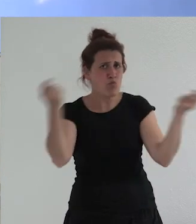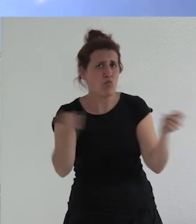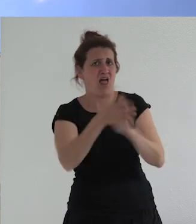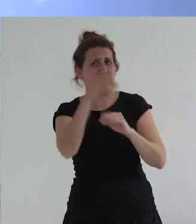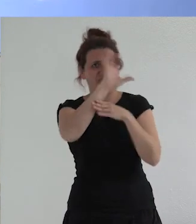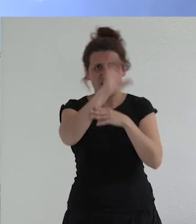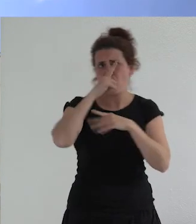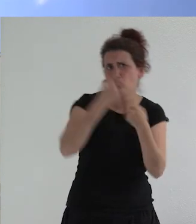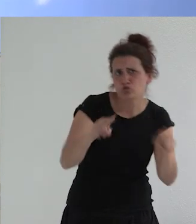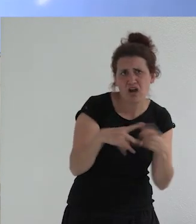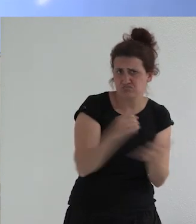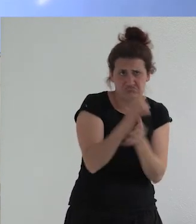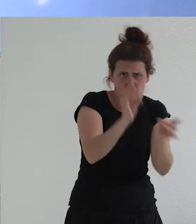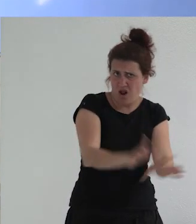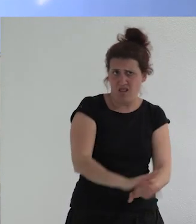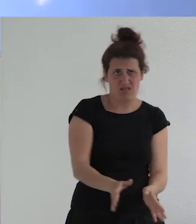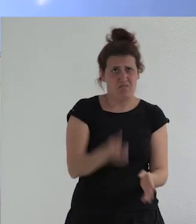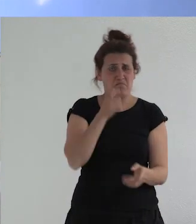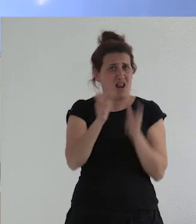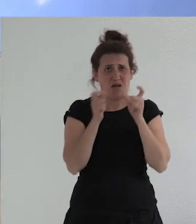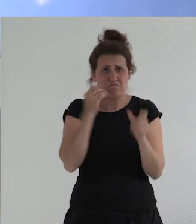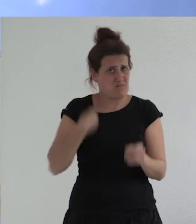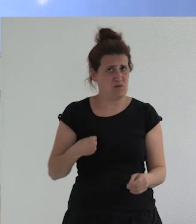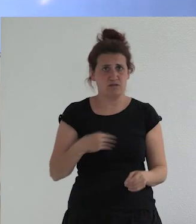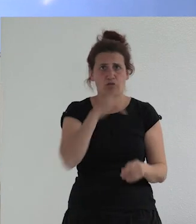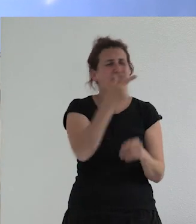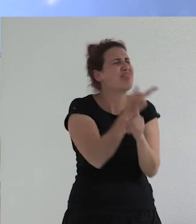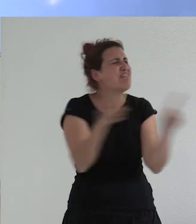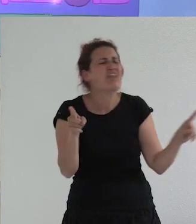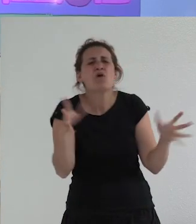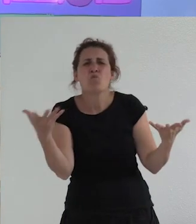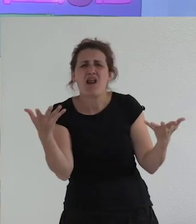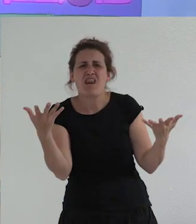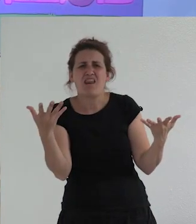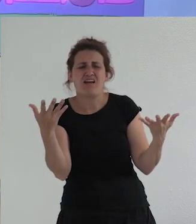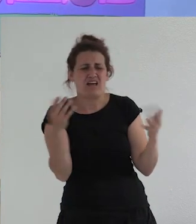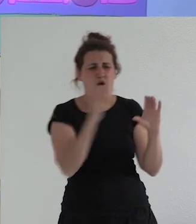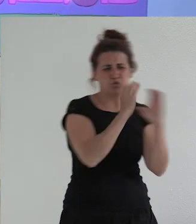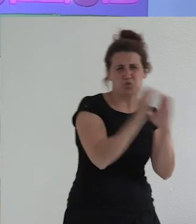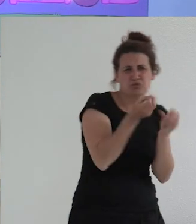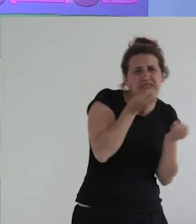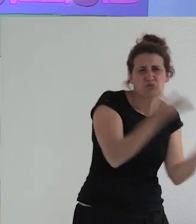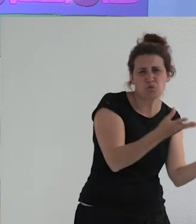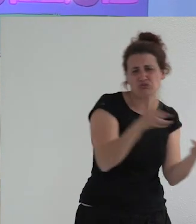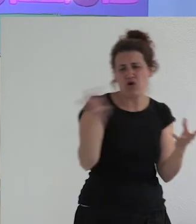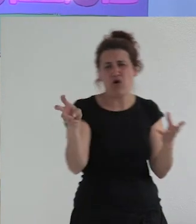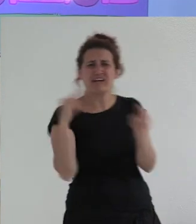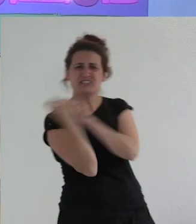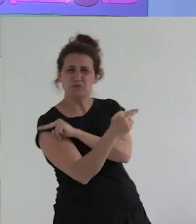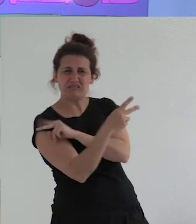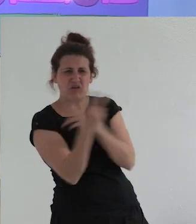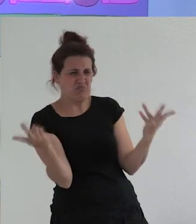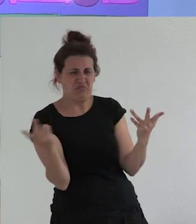tampoco es y por último ¿qué diferencia el discurso del autobús a la respuesta que recibe? vale sí